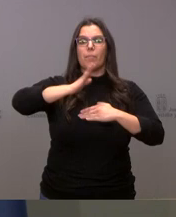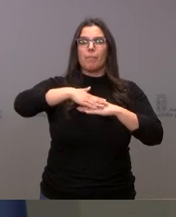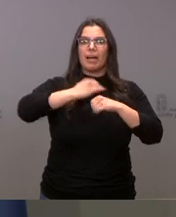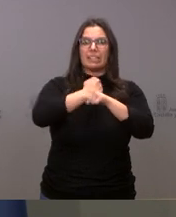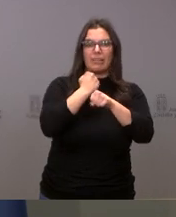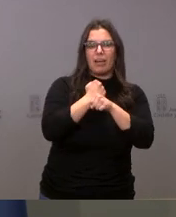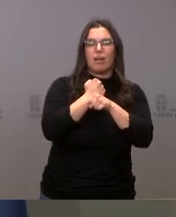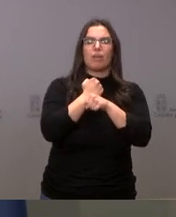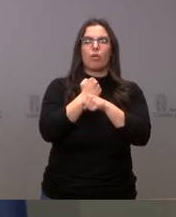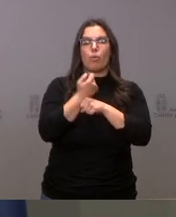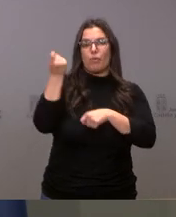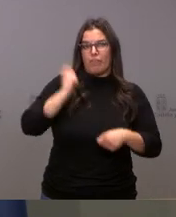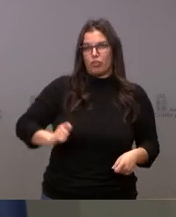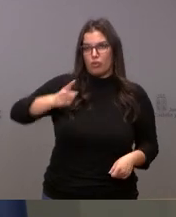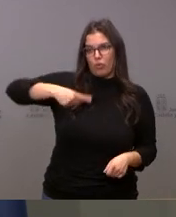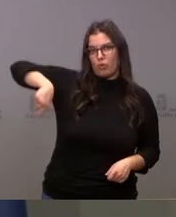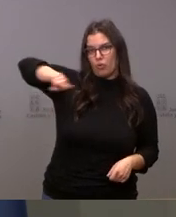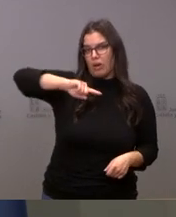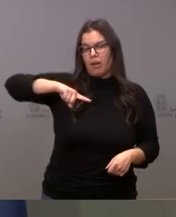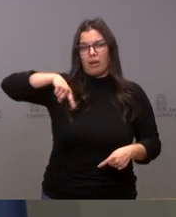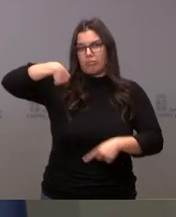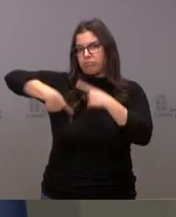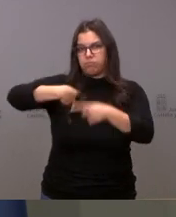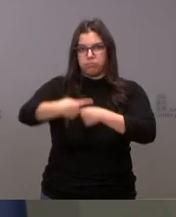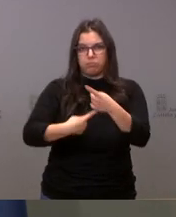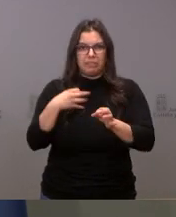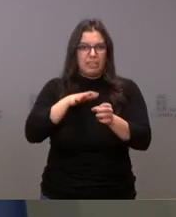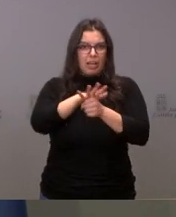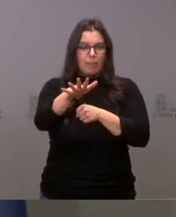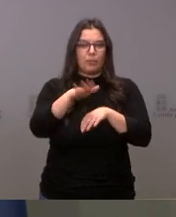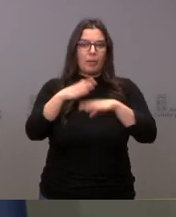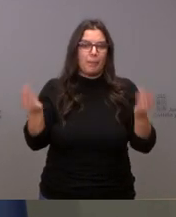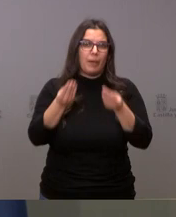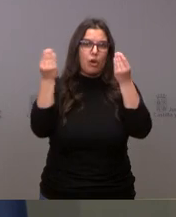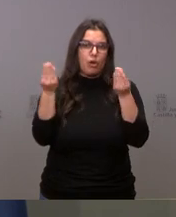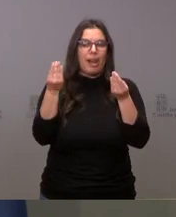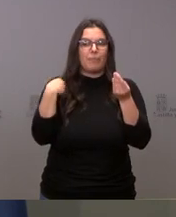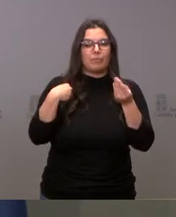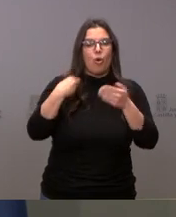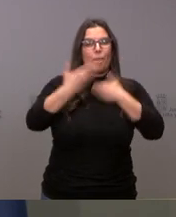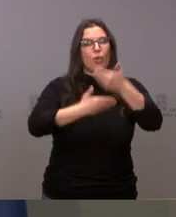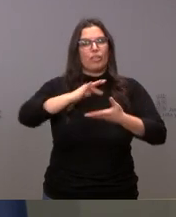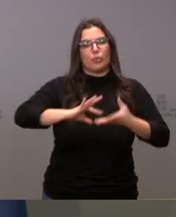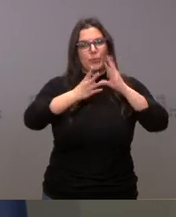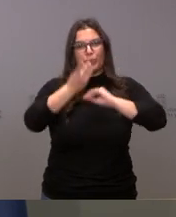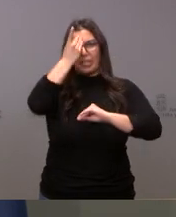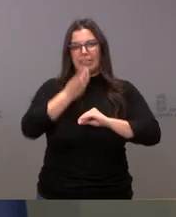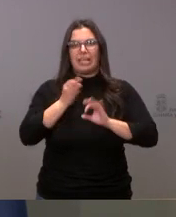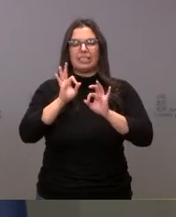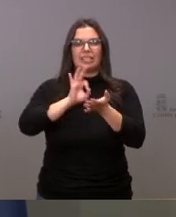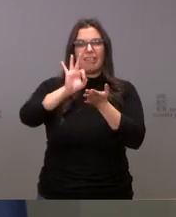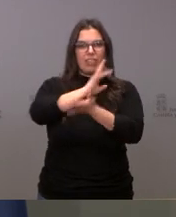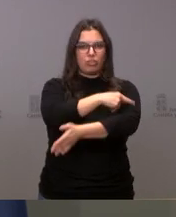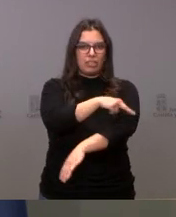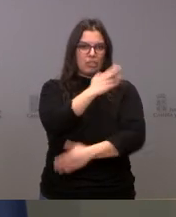y funciones que los profesionales tienen en este ámbito y mejorar, por tanto, la digitalización del servicio sanitario de